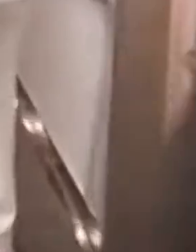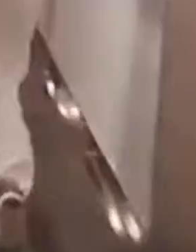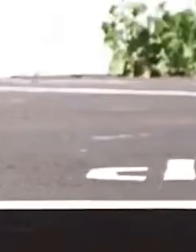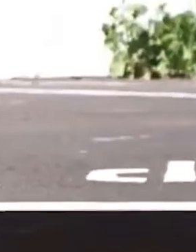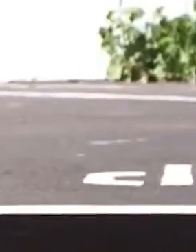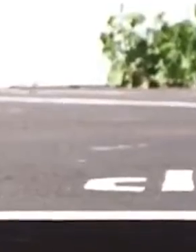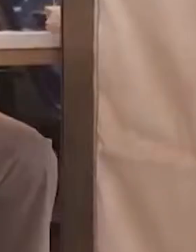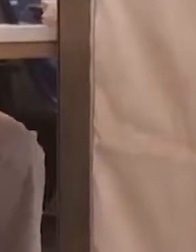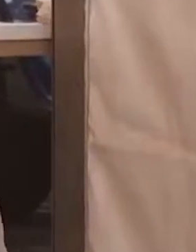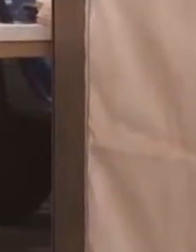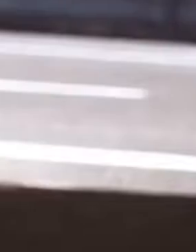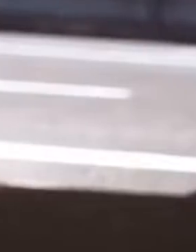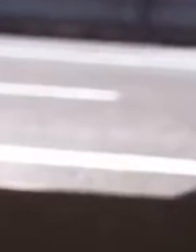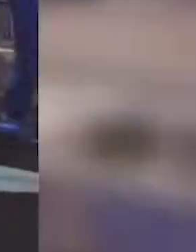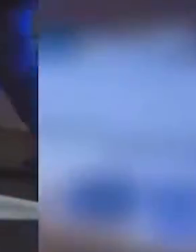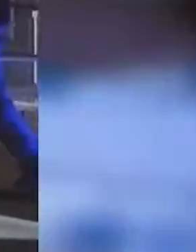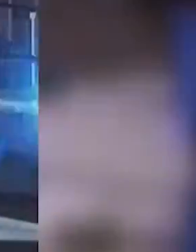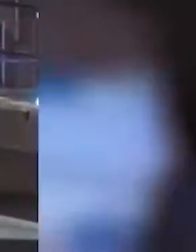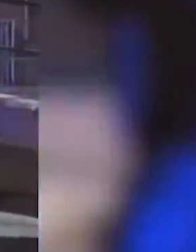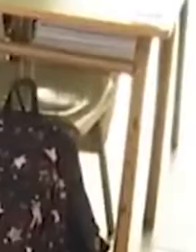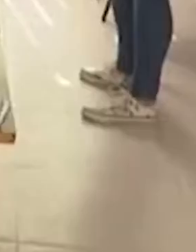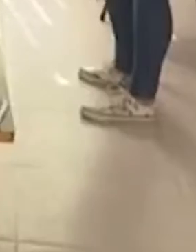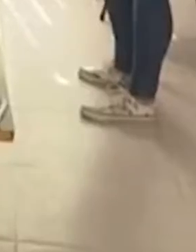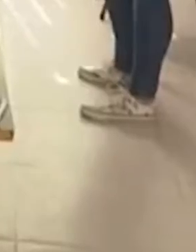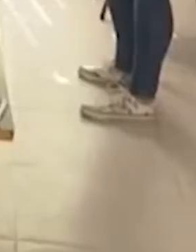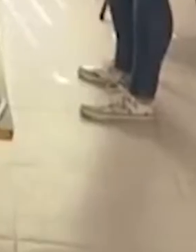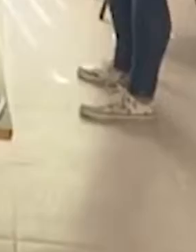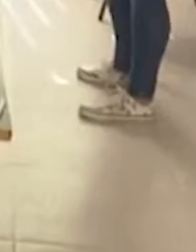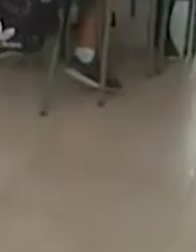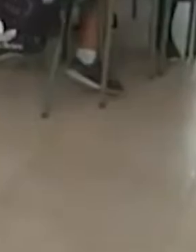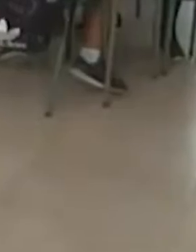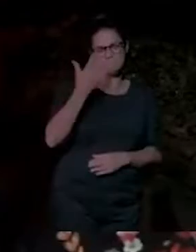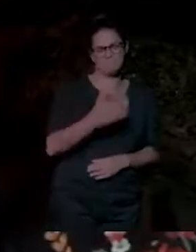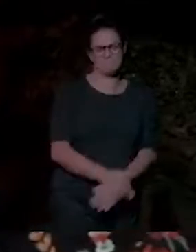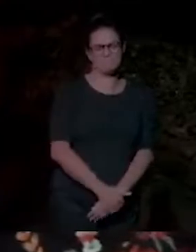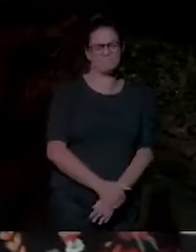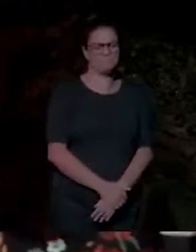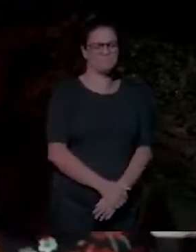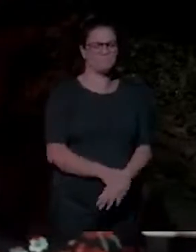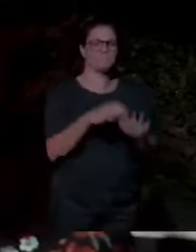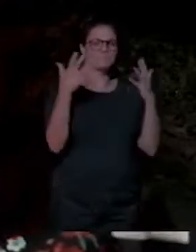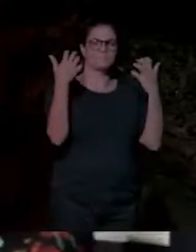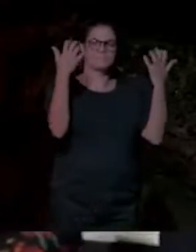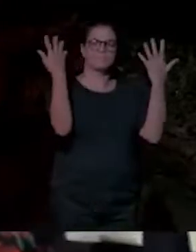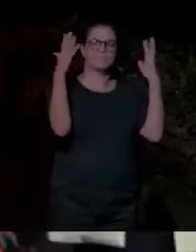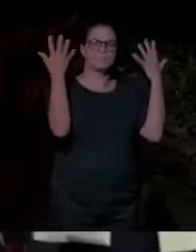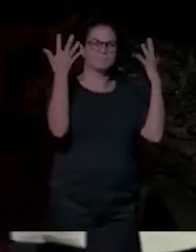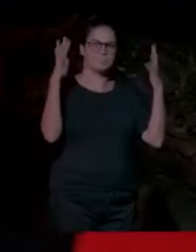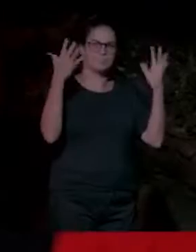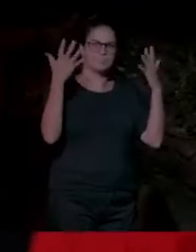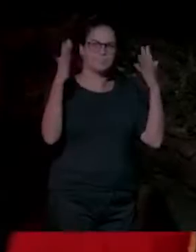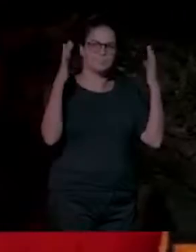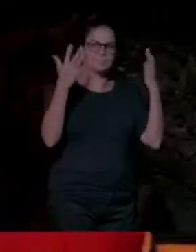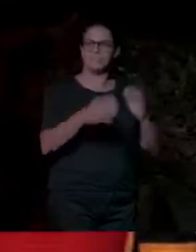y necesarios los que hacen una sociedad más justa, los que han demostrado que la generosidad, la